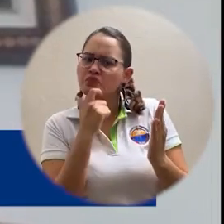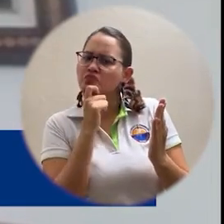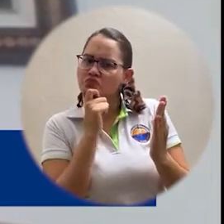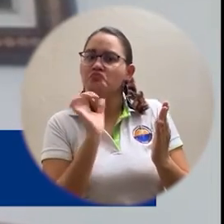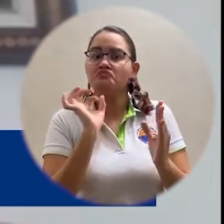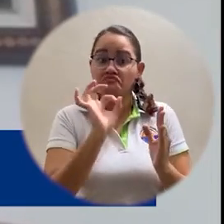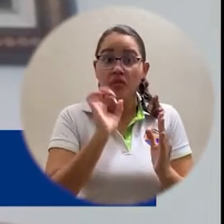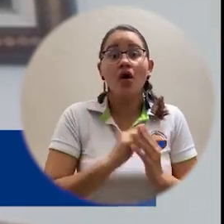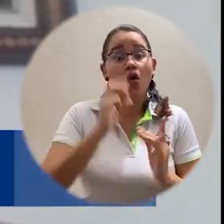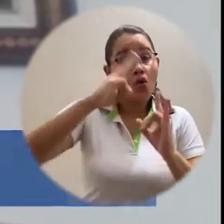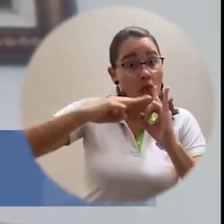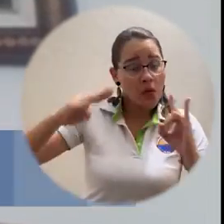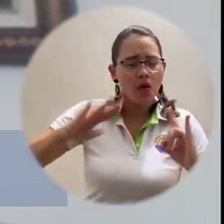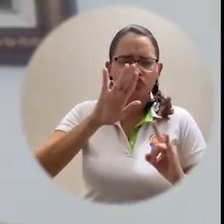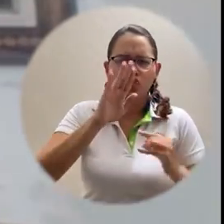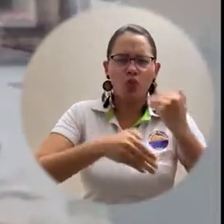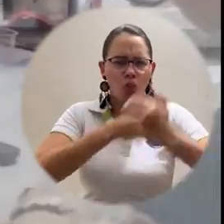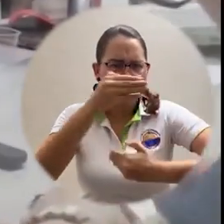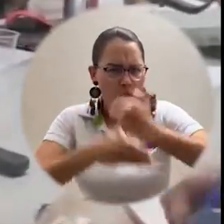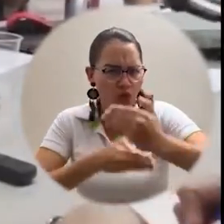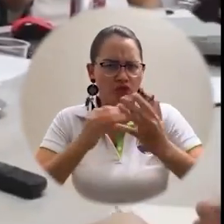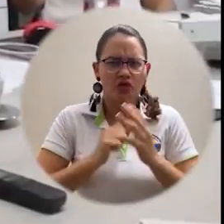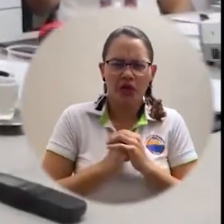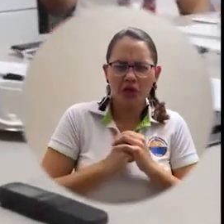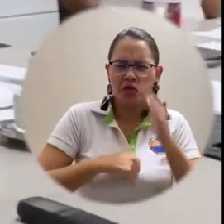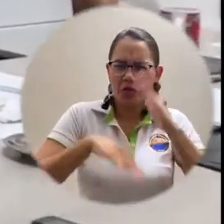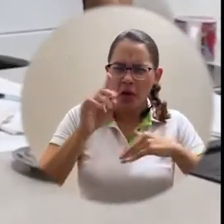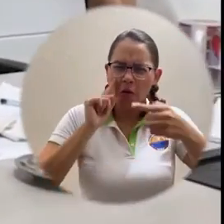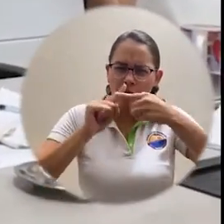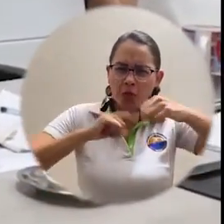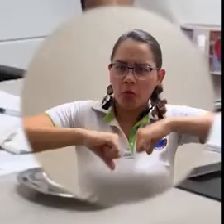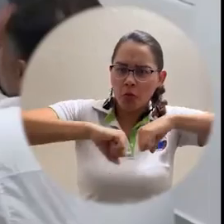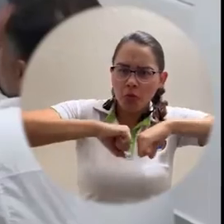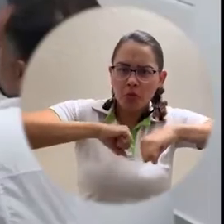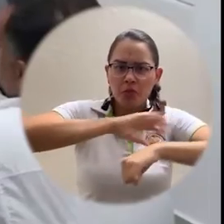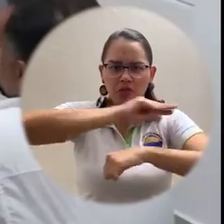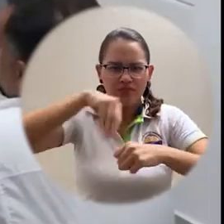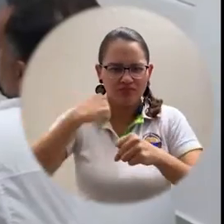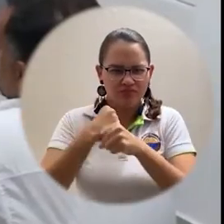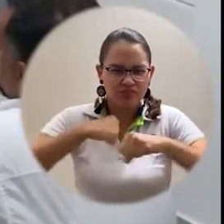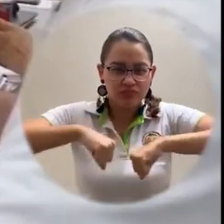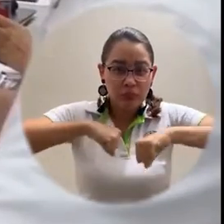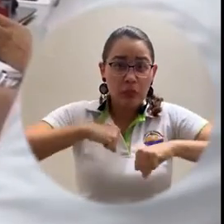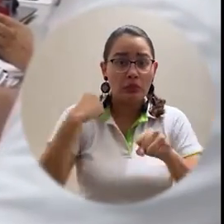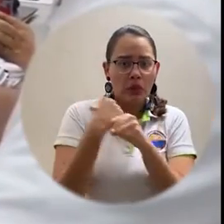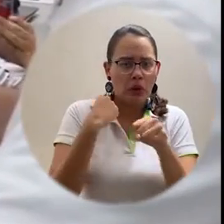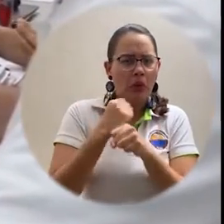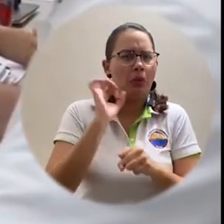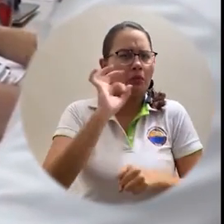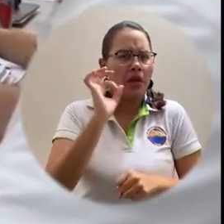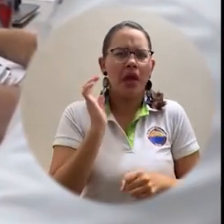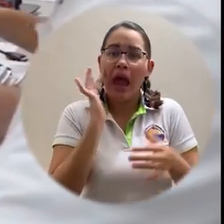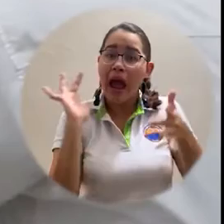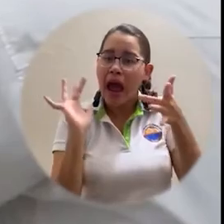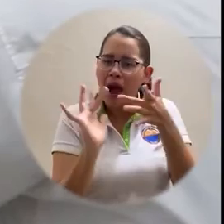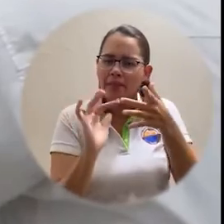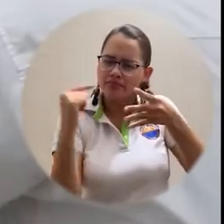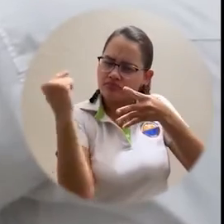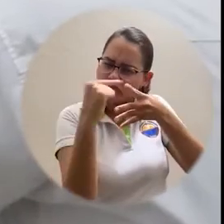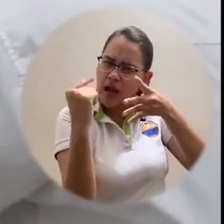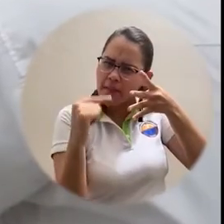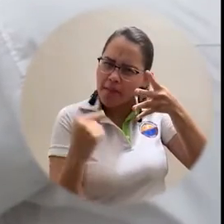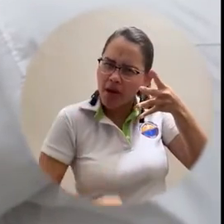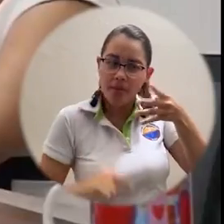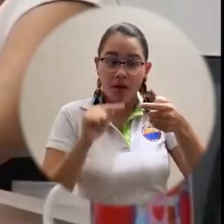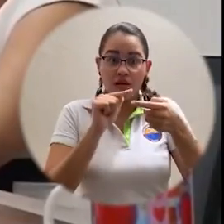universidad, en sus procesos, en su infraestructura. Ese enfoque de la gestión a partir de los cuatro paradigmas que han definido